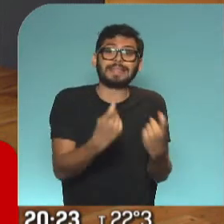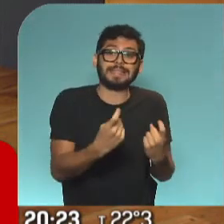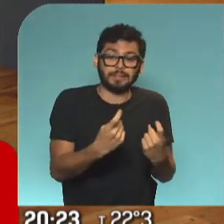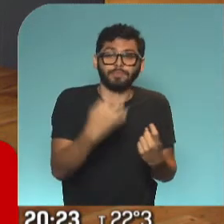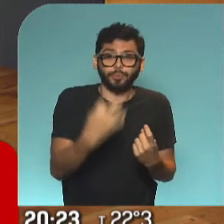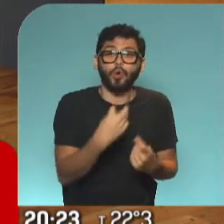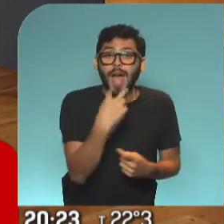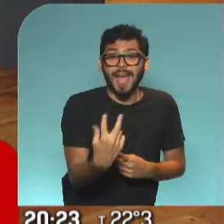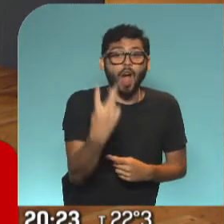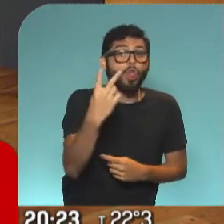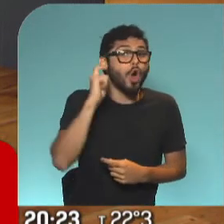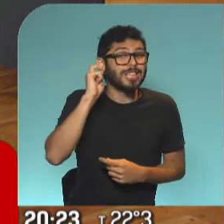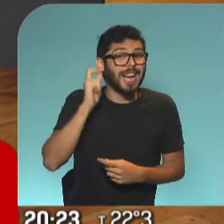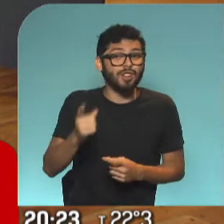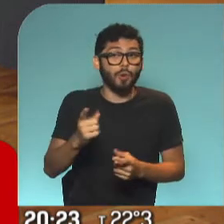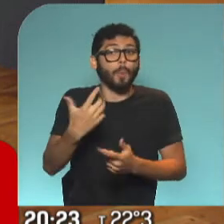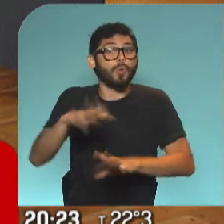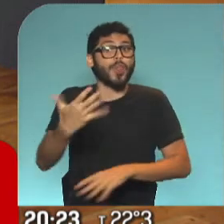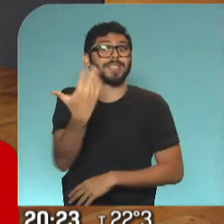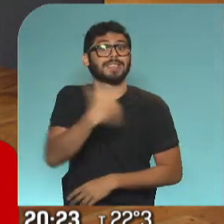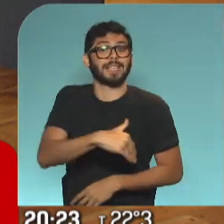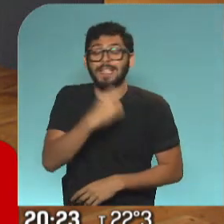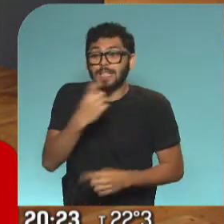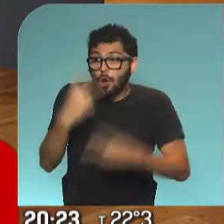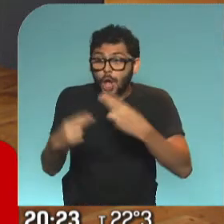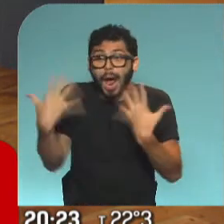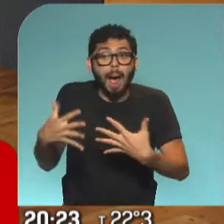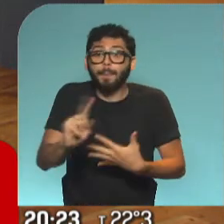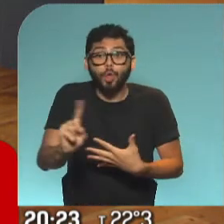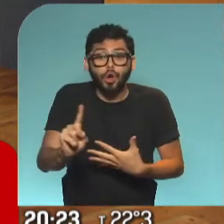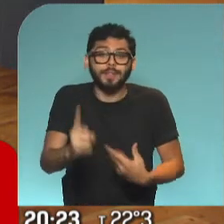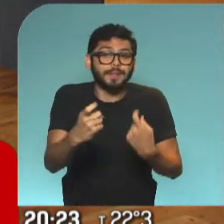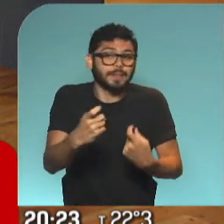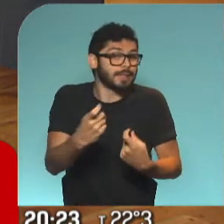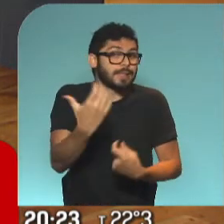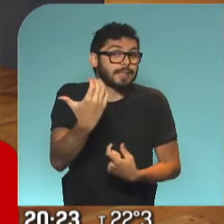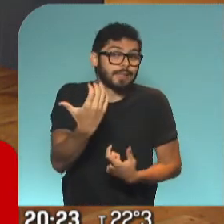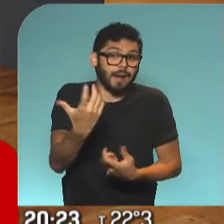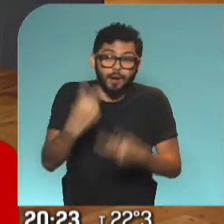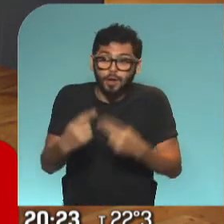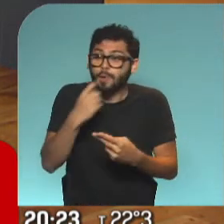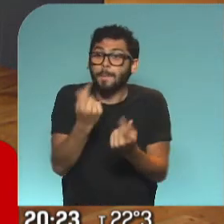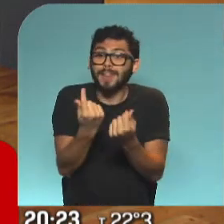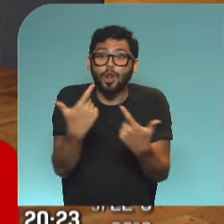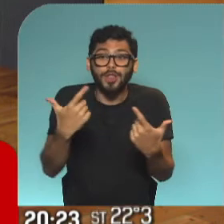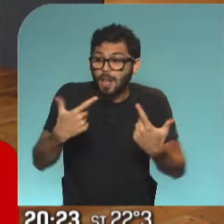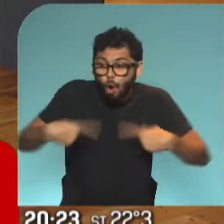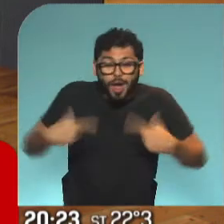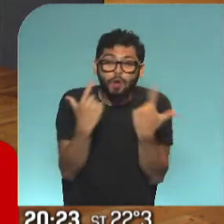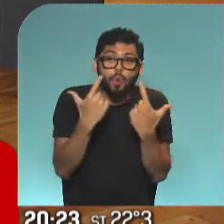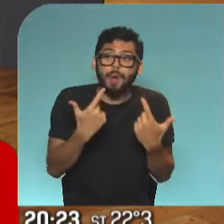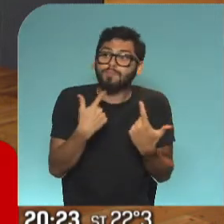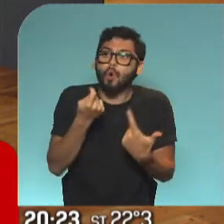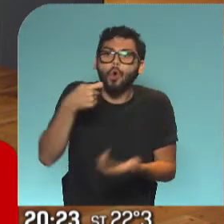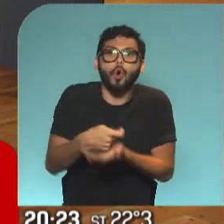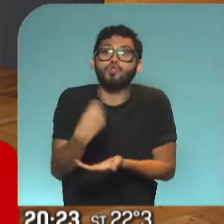una hija de dos años de edad con riesgo de perder una mano si no se operaba rápidamente y no tenía fondos, no tenía bienes, no tenía forma de conseguir